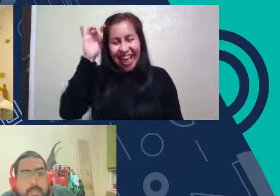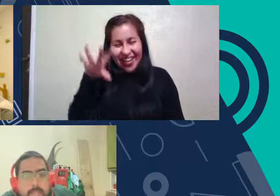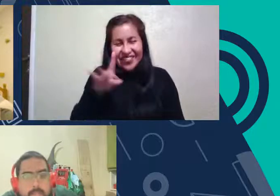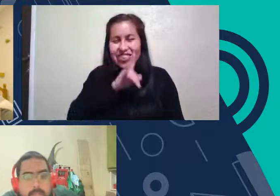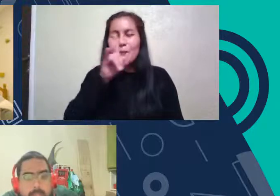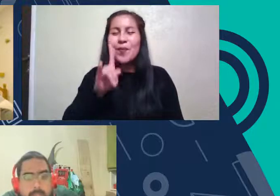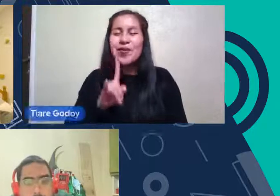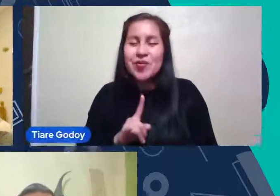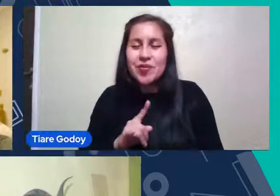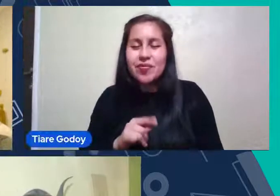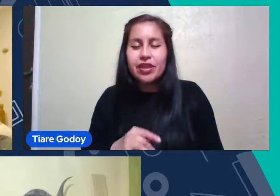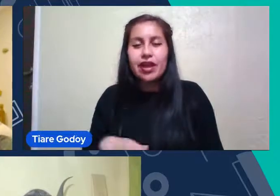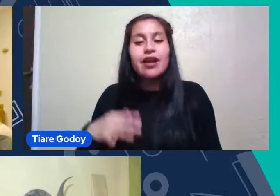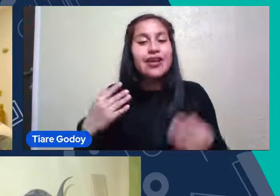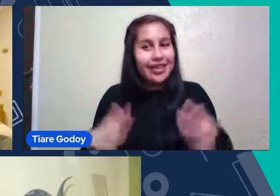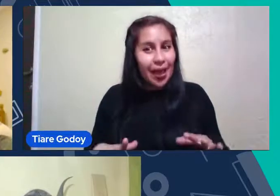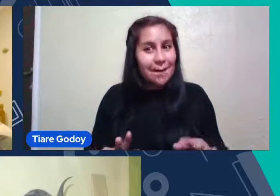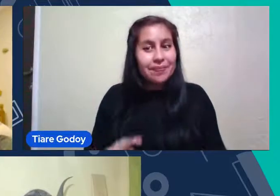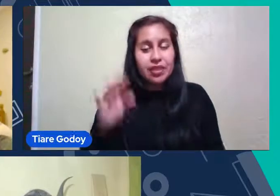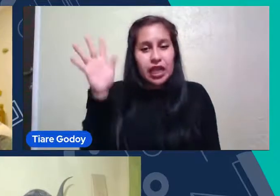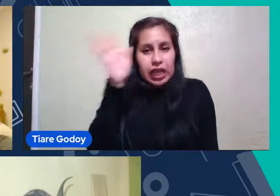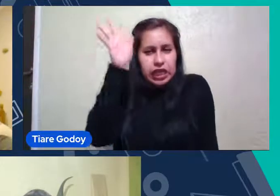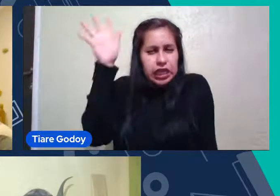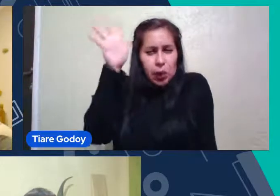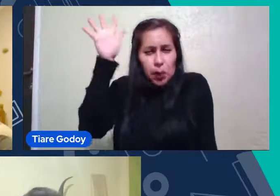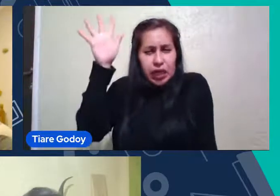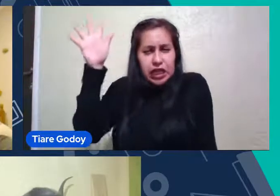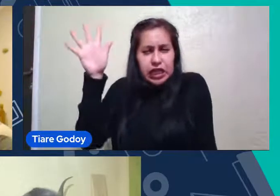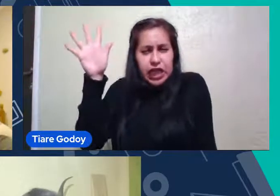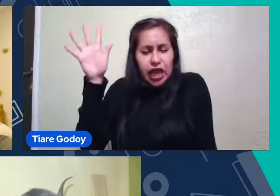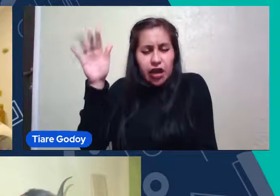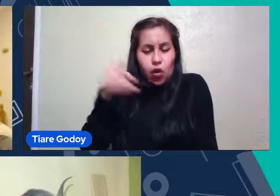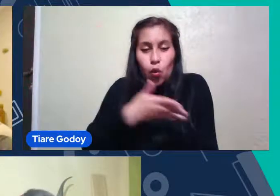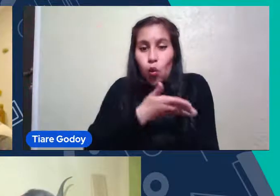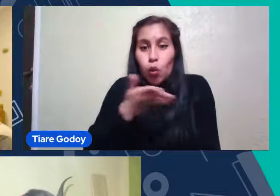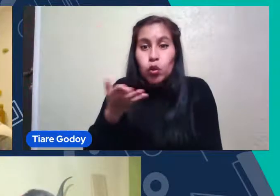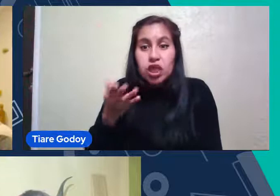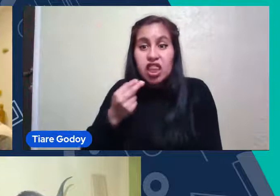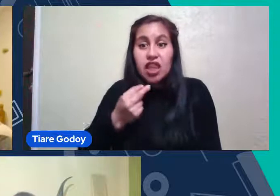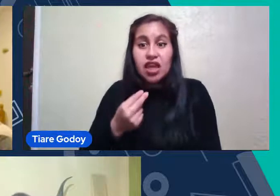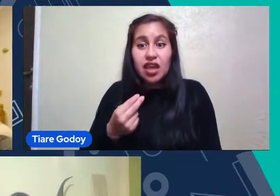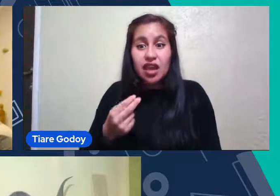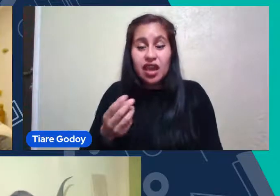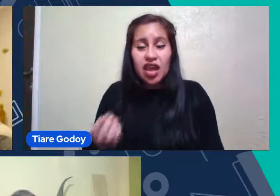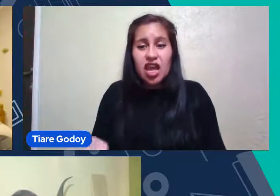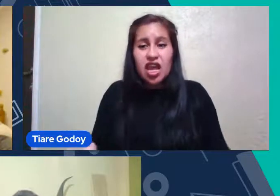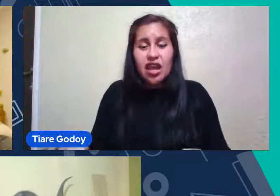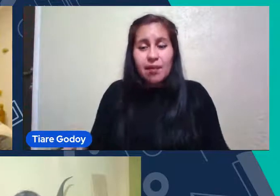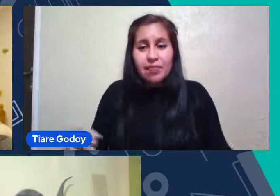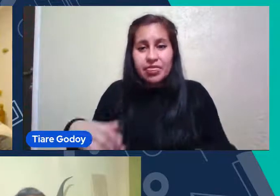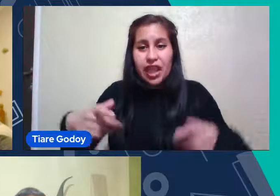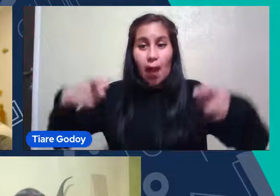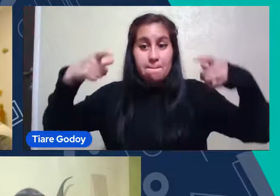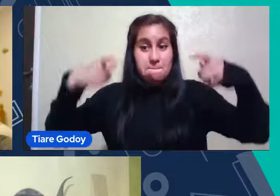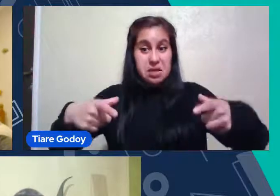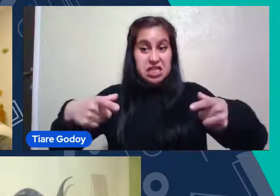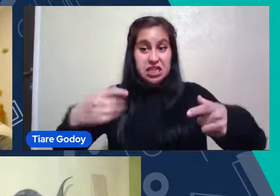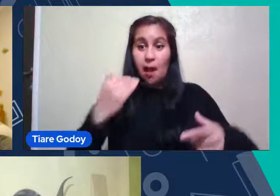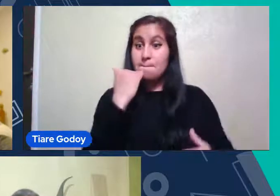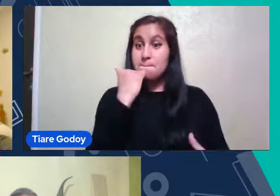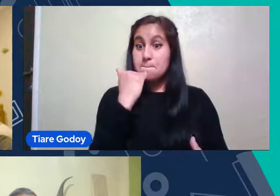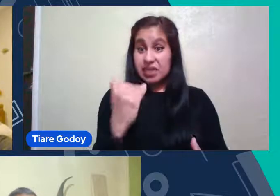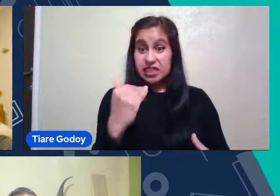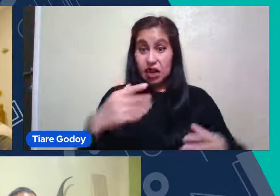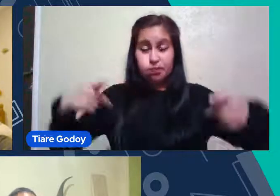Imagínense Que Ustedes Viven Adentro De Una Pisa Bien Ustedes Son Un Ingrediente De La Pisa Digamos Que Son Un Pedazo De Tomate